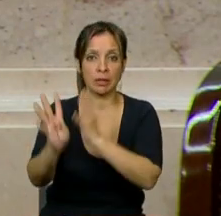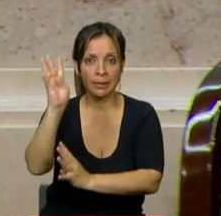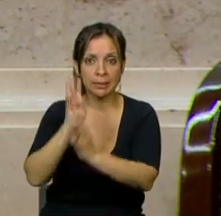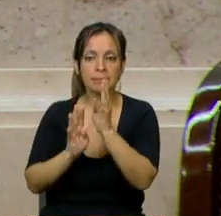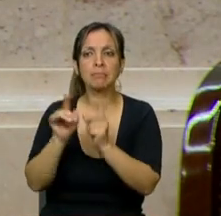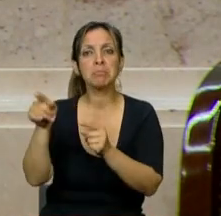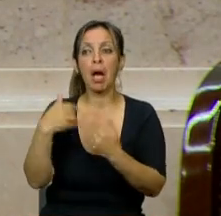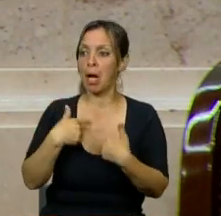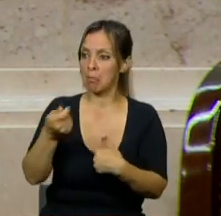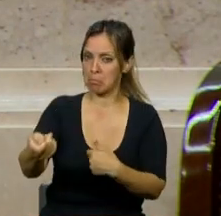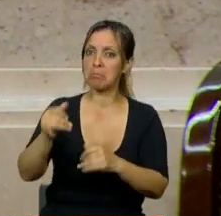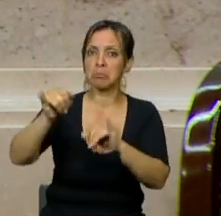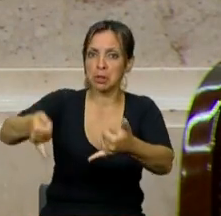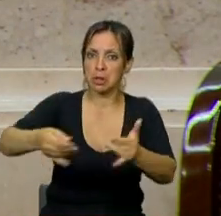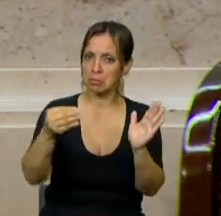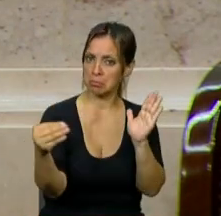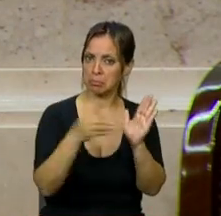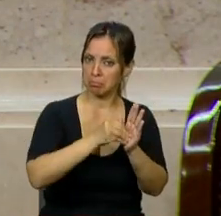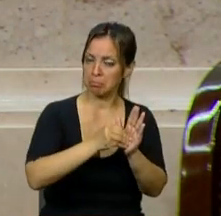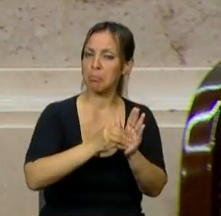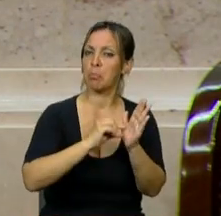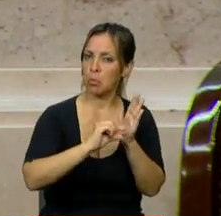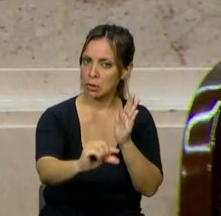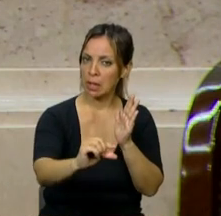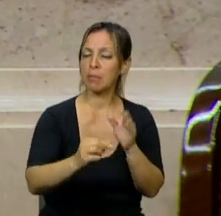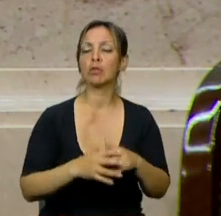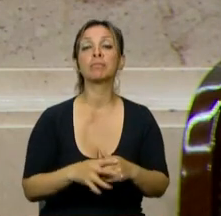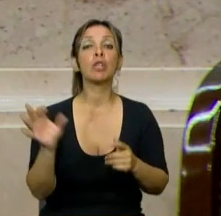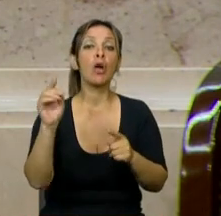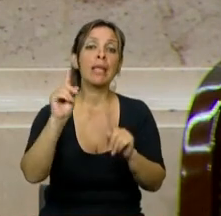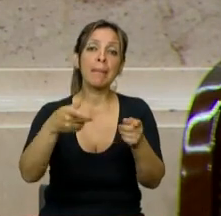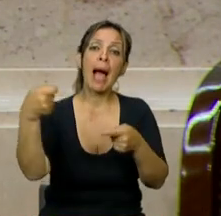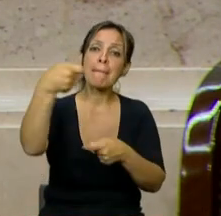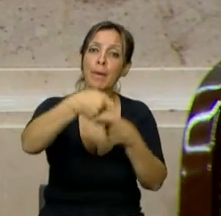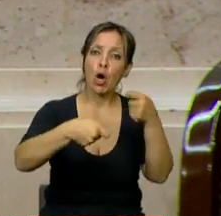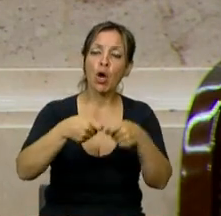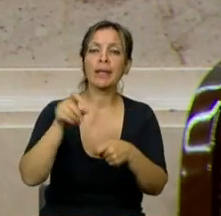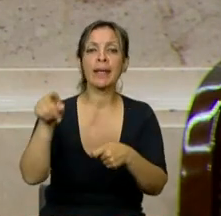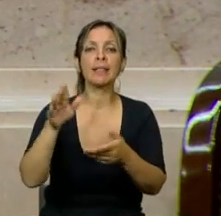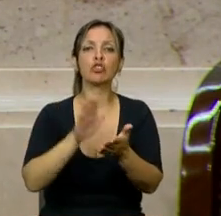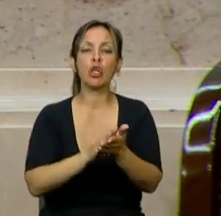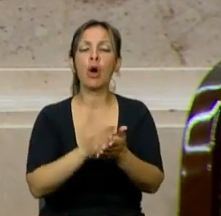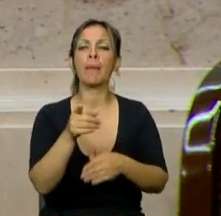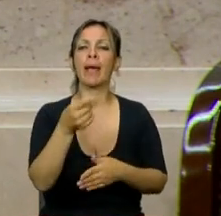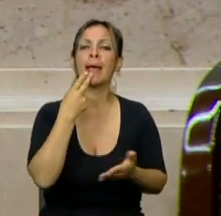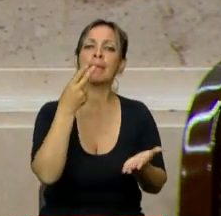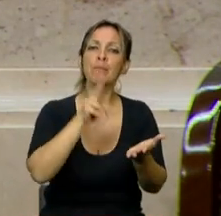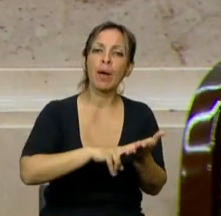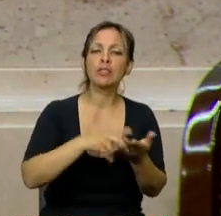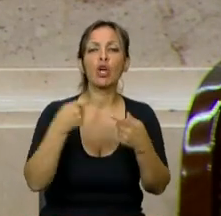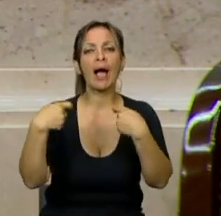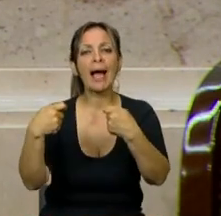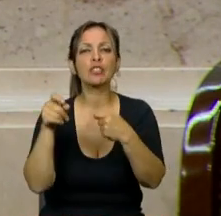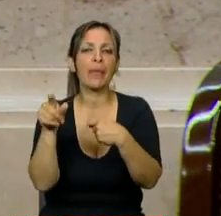y está en el despacho de mayoría. O la propuesta de que se desgrave los gastos de